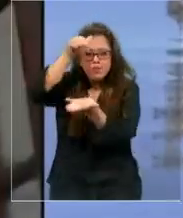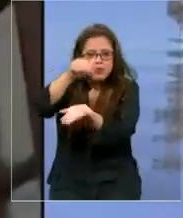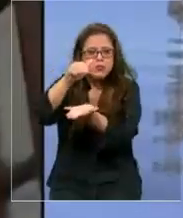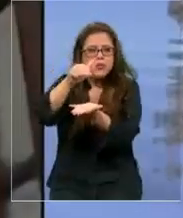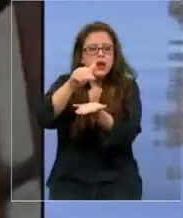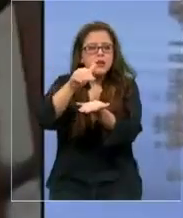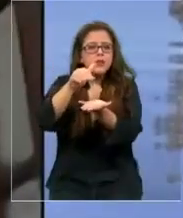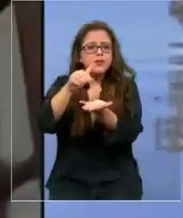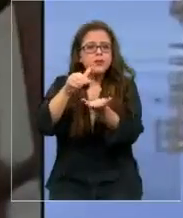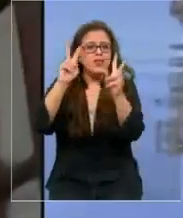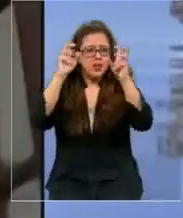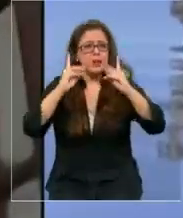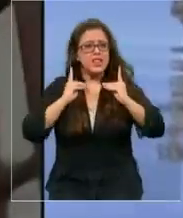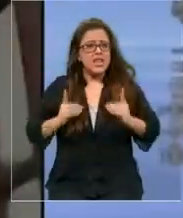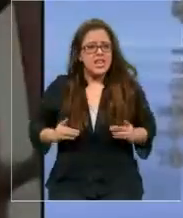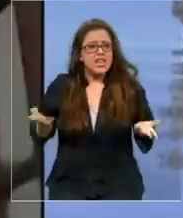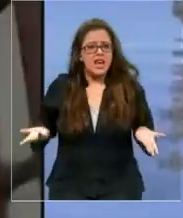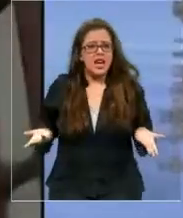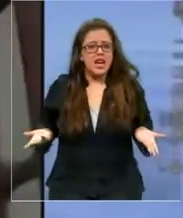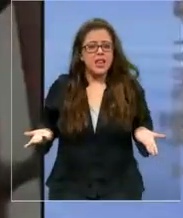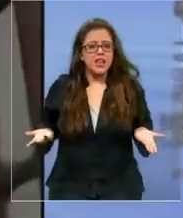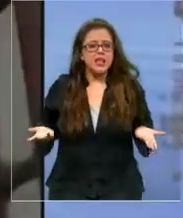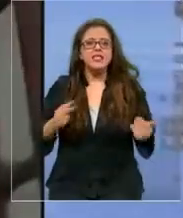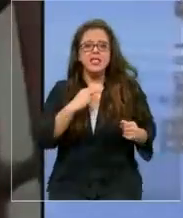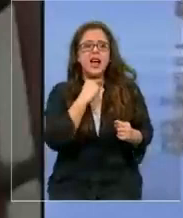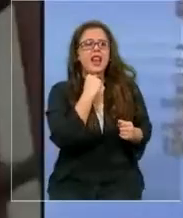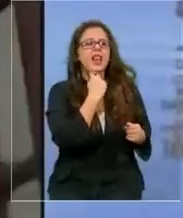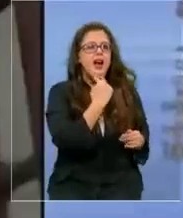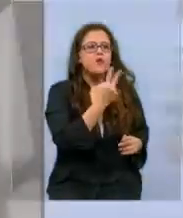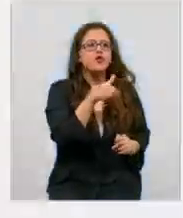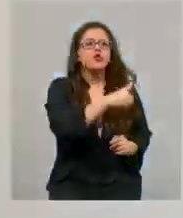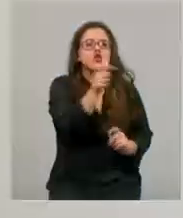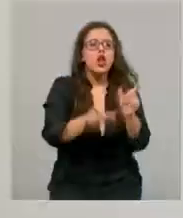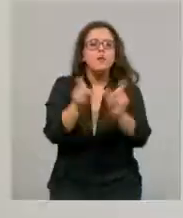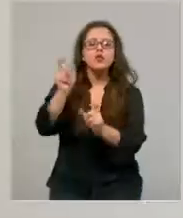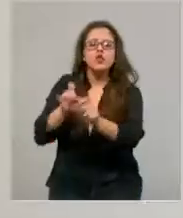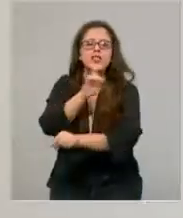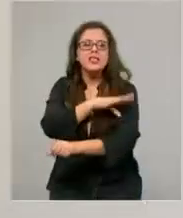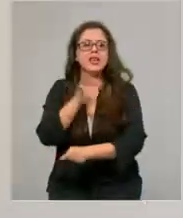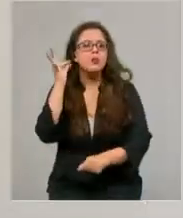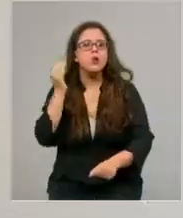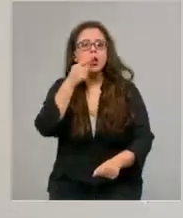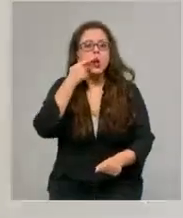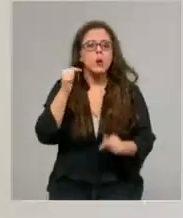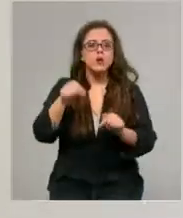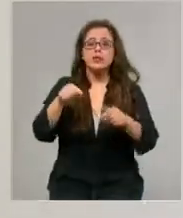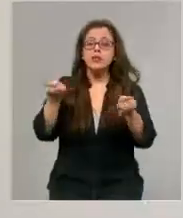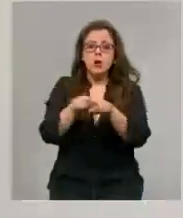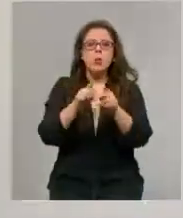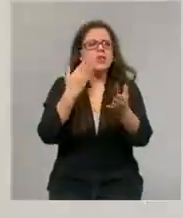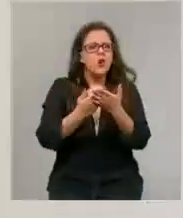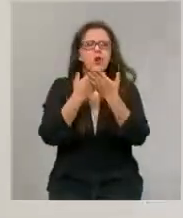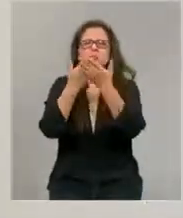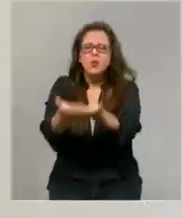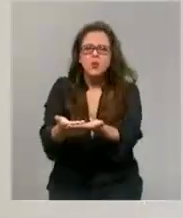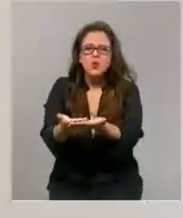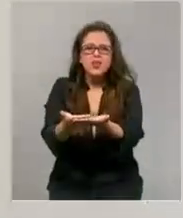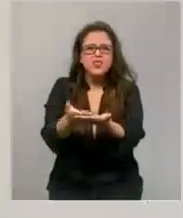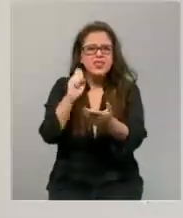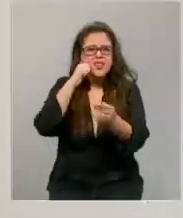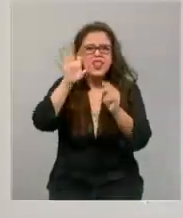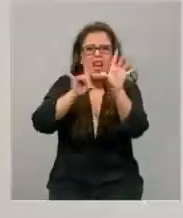gran monumento a una dignidad que fue la voz de los chilenos y chilenas ahí. Lanzando una propuesta de plebiscitar lo que